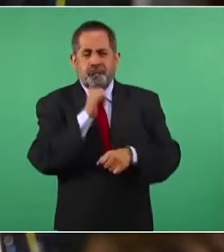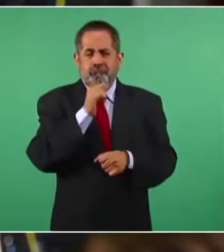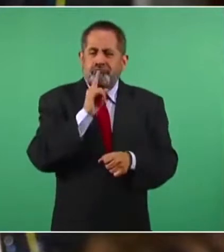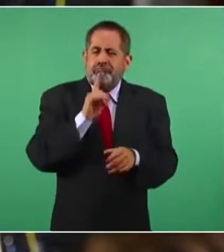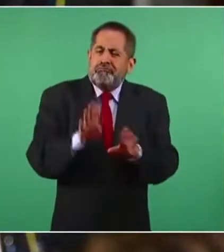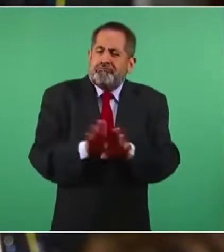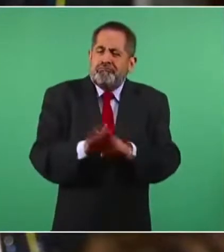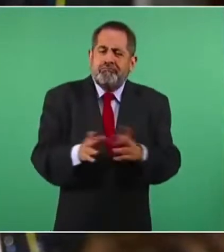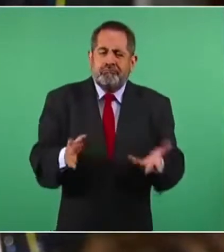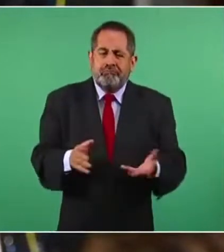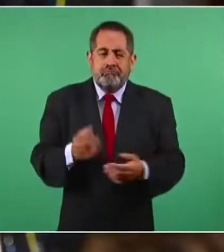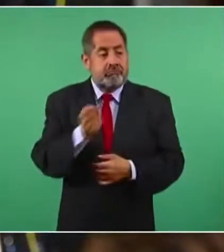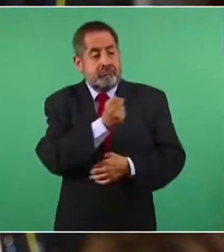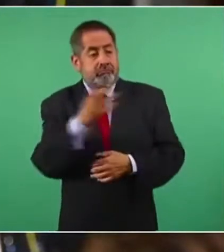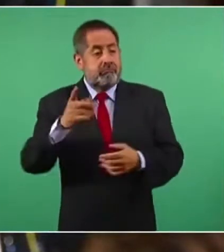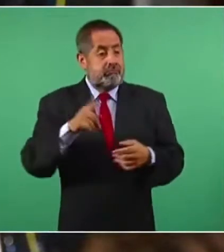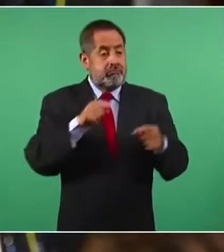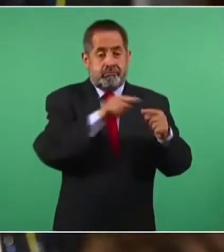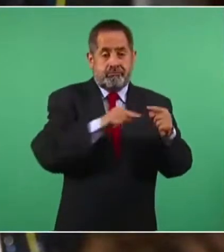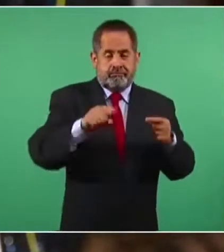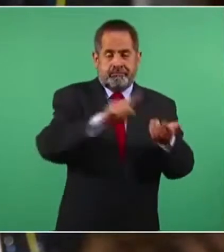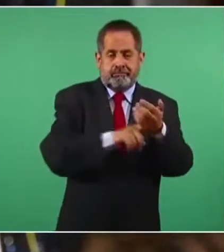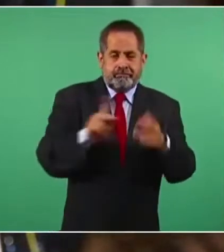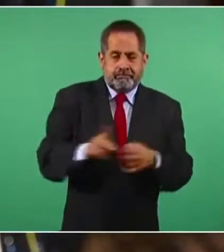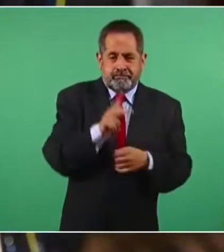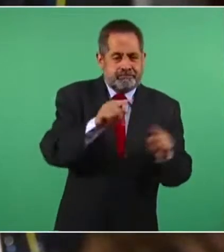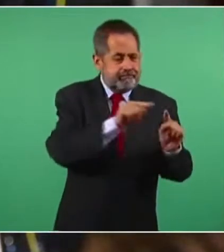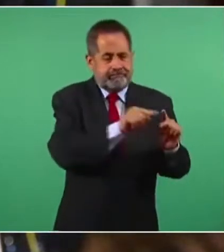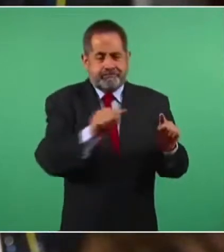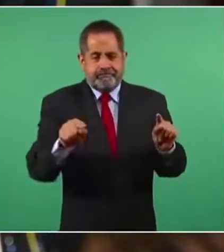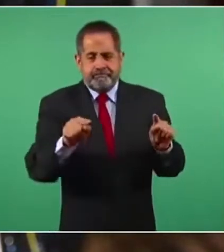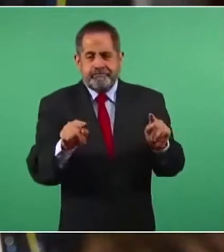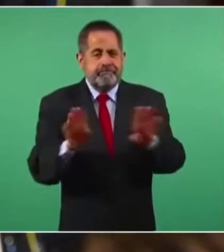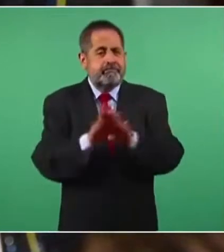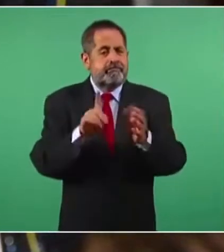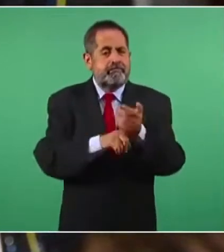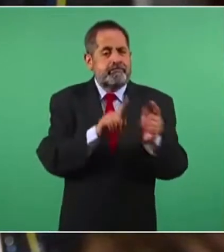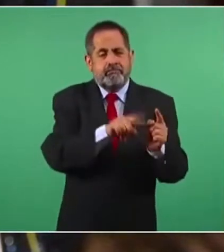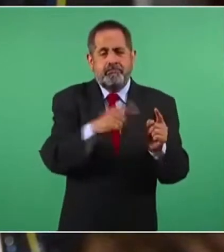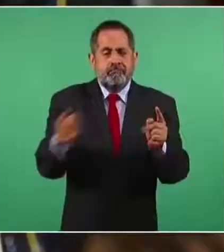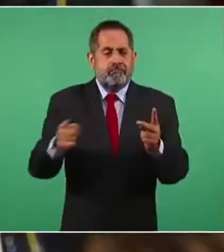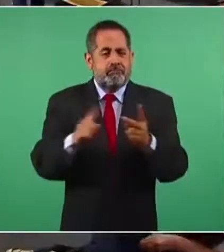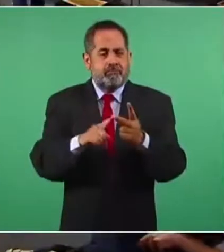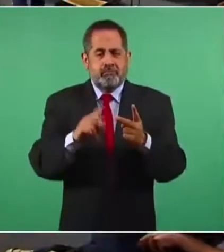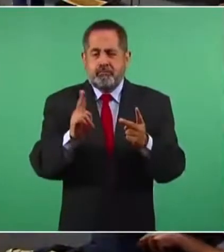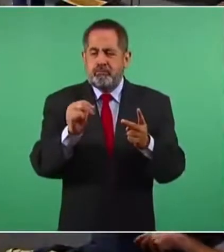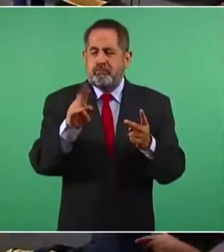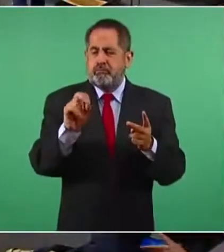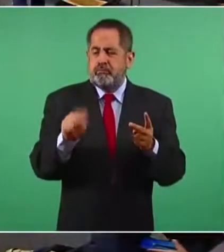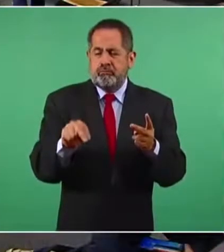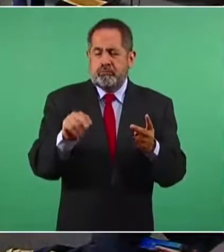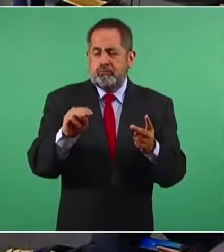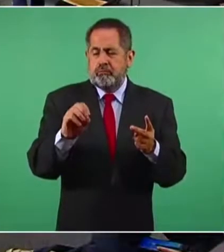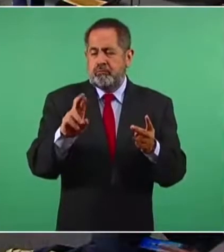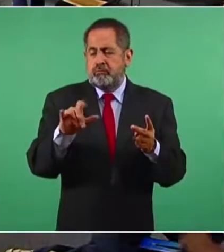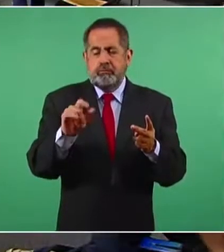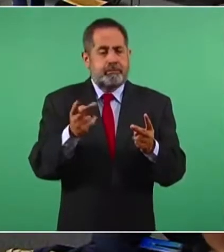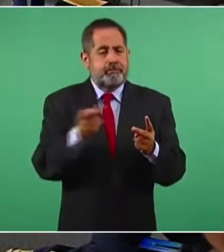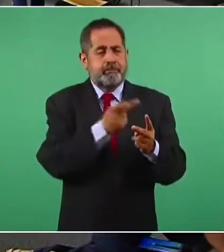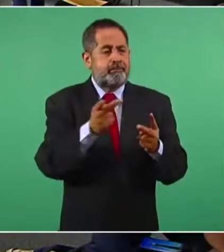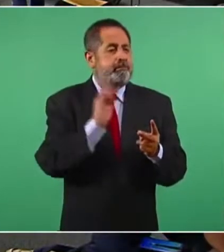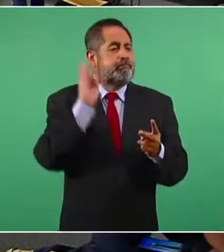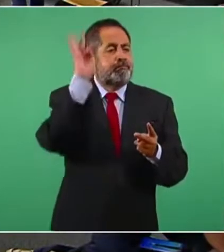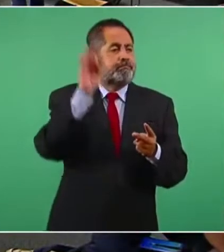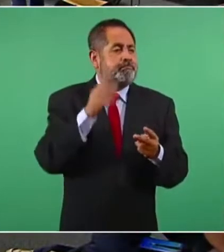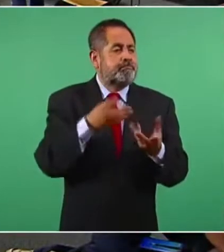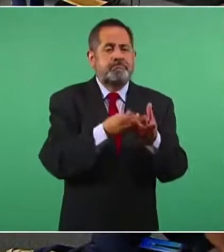por algunos kilómetros este pueblo pudiera, junto con Villa Unión y Morelos, pudieran convertirse en una especie de